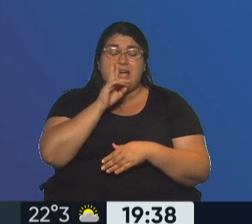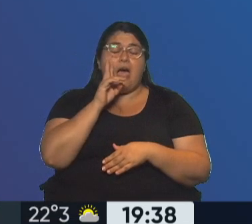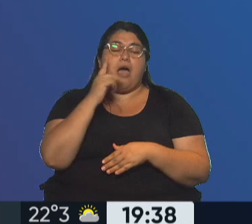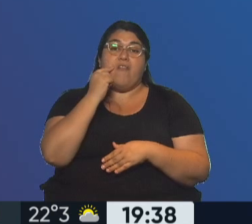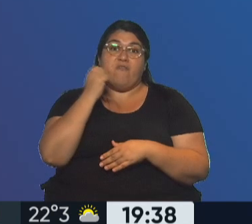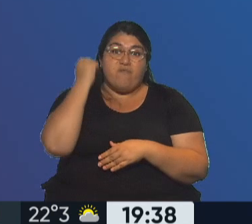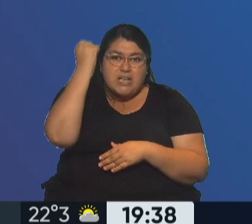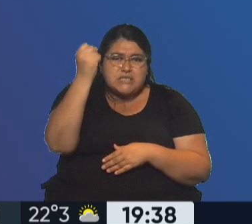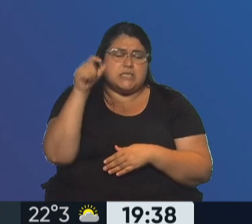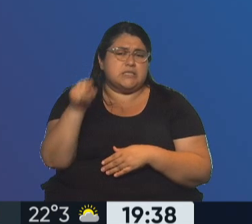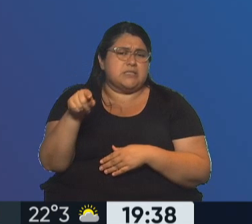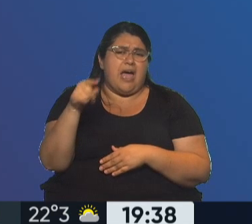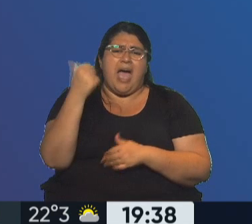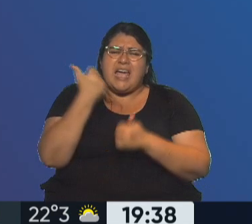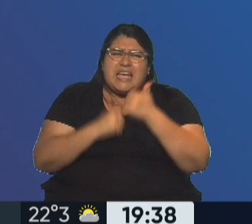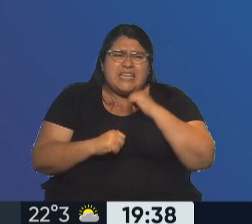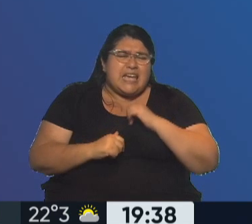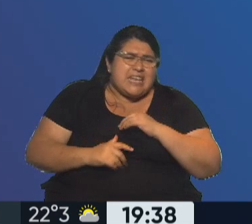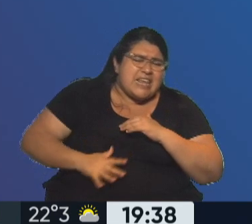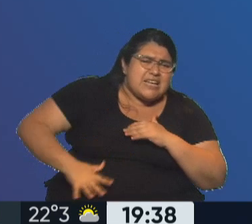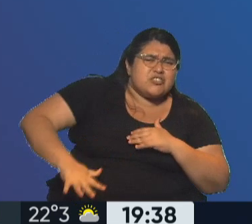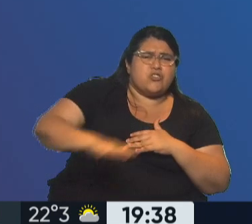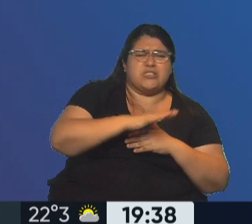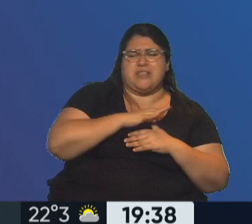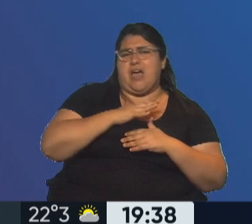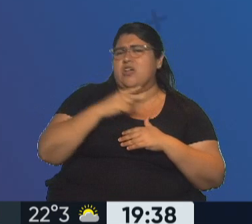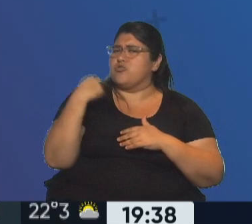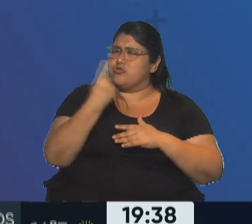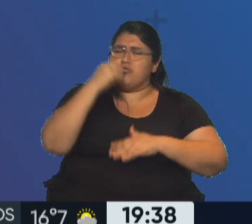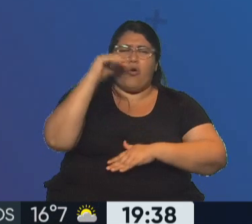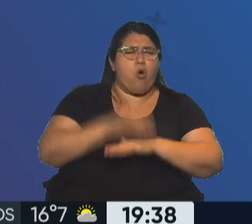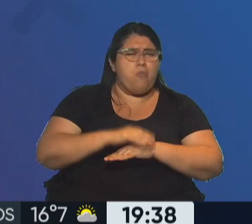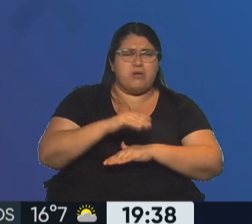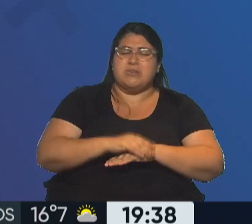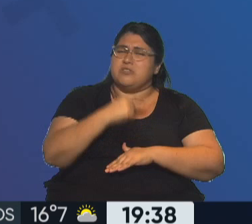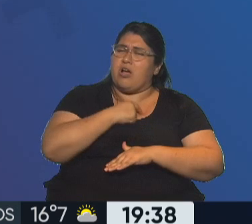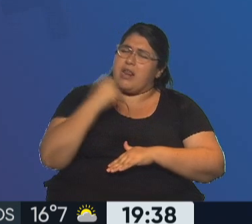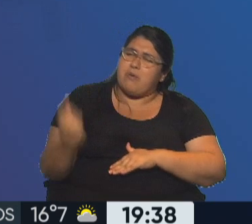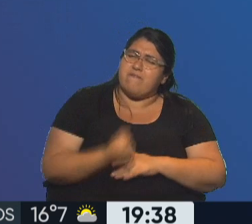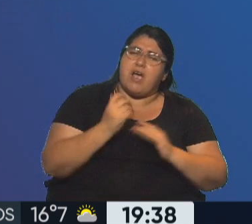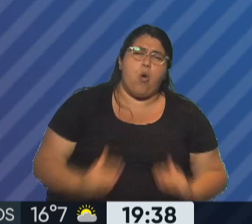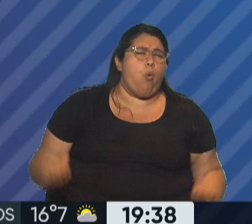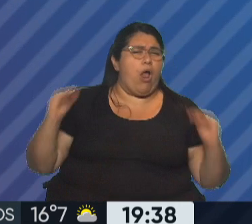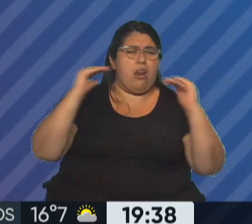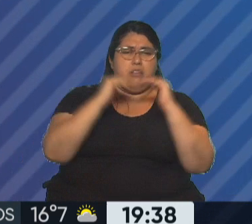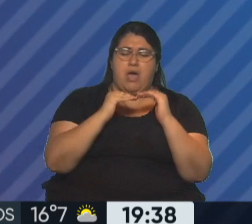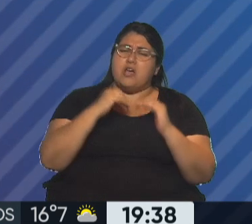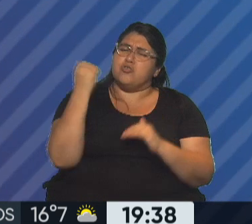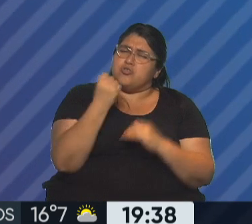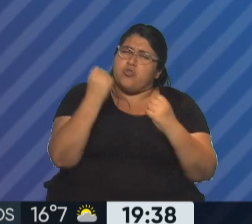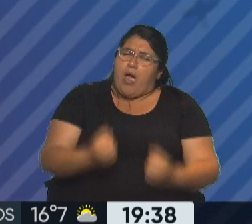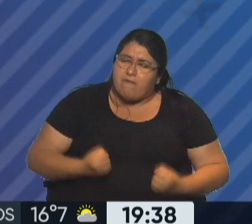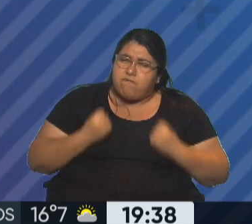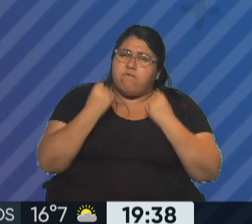y hiere a toda nuestra sociedad. Estamos comprometidos con la búsqueda de la igualdad y vamos a redoblar nuestros esfuerzos